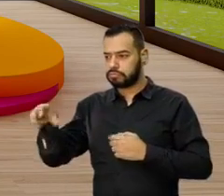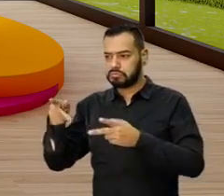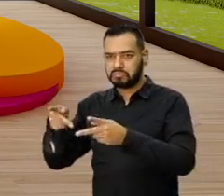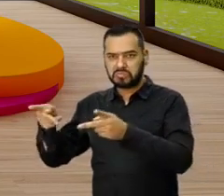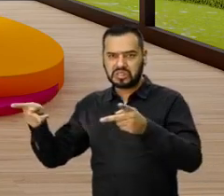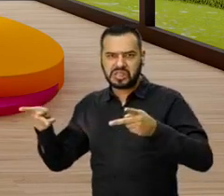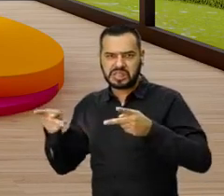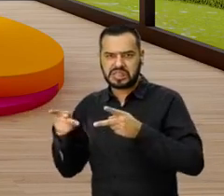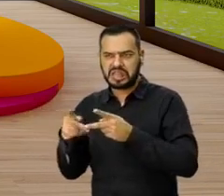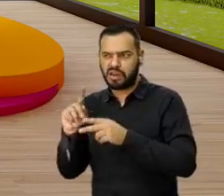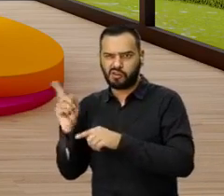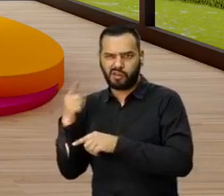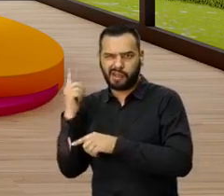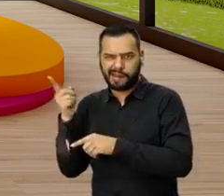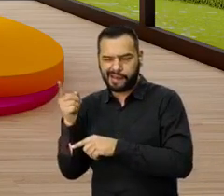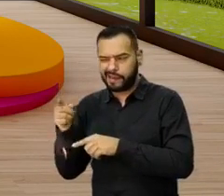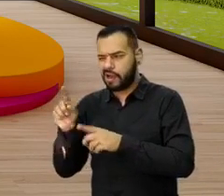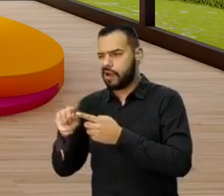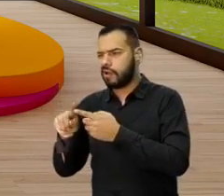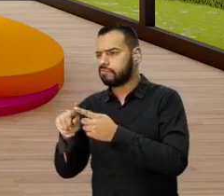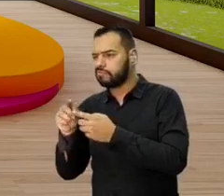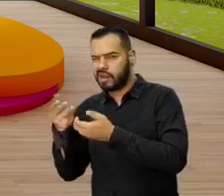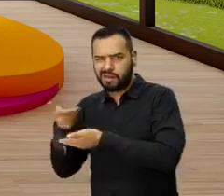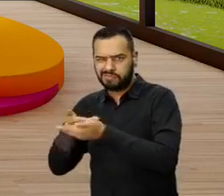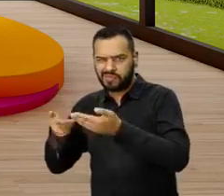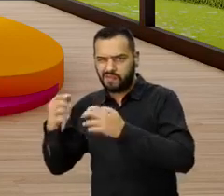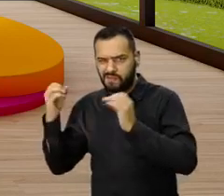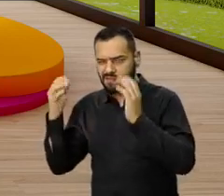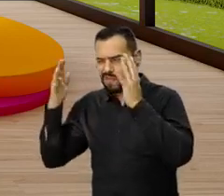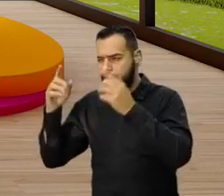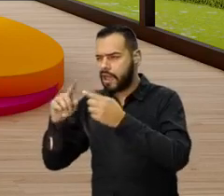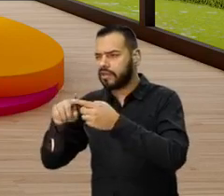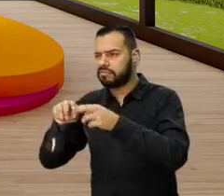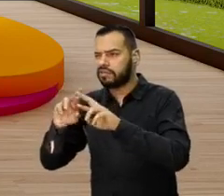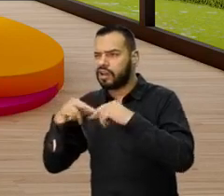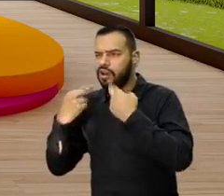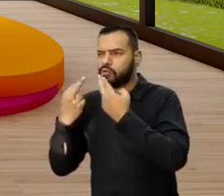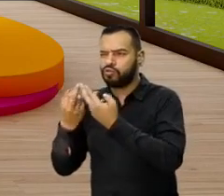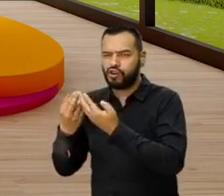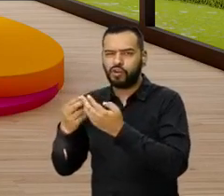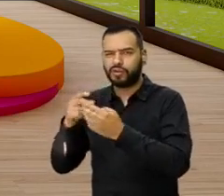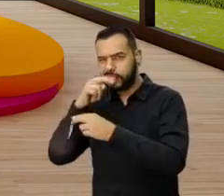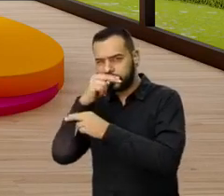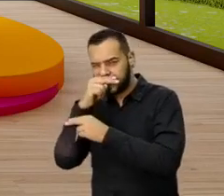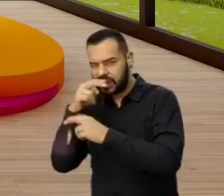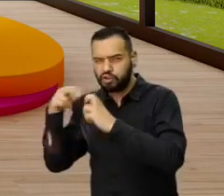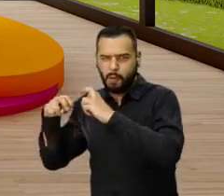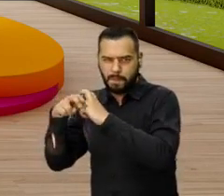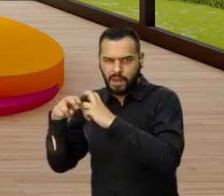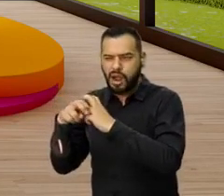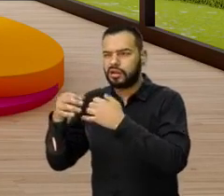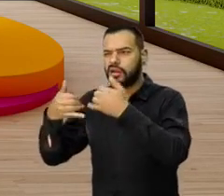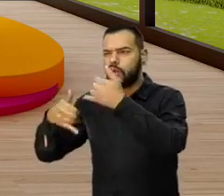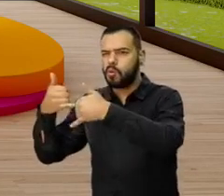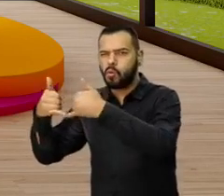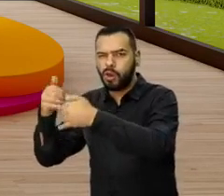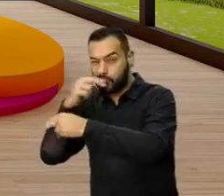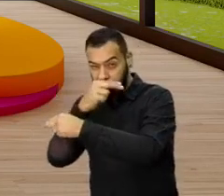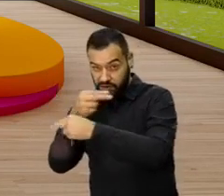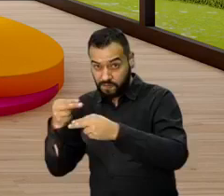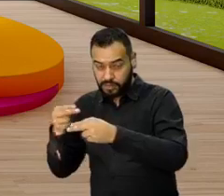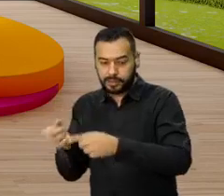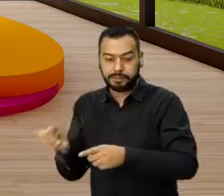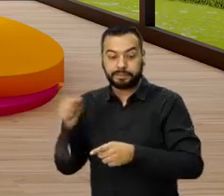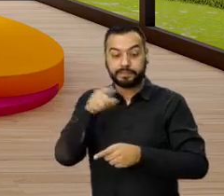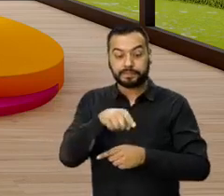salón comunal, sus espacios, tiene para hacer las reuniones, para los niños, tiene juegos infantiles.